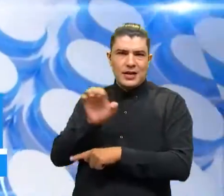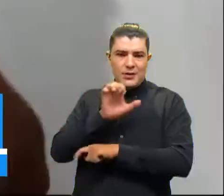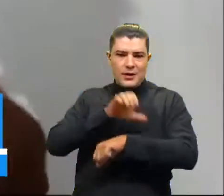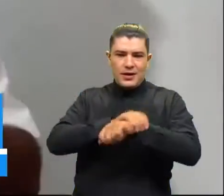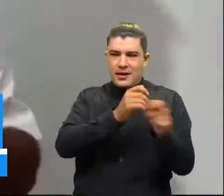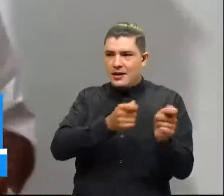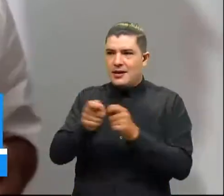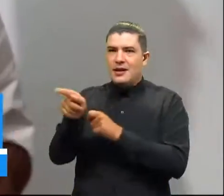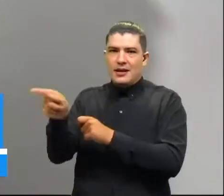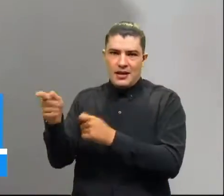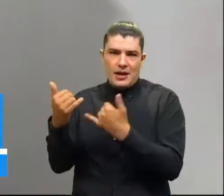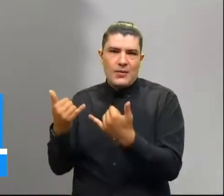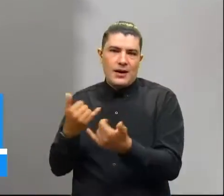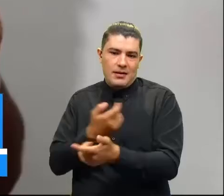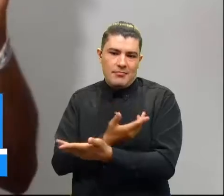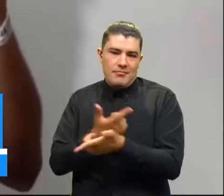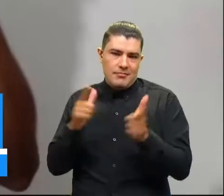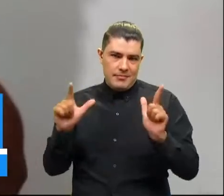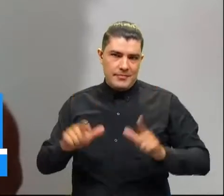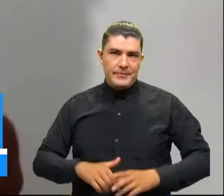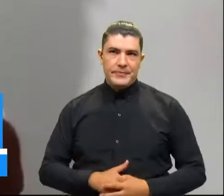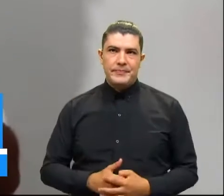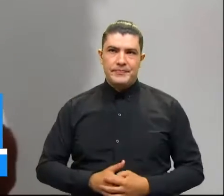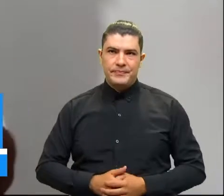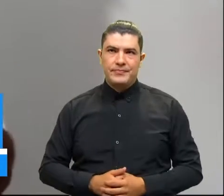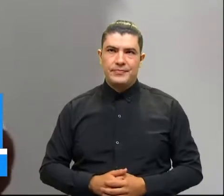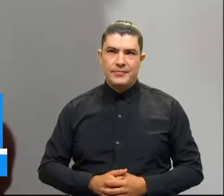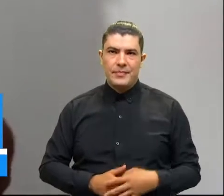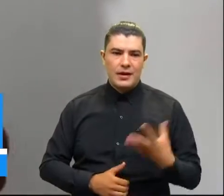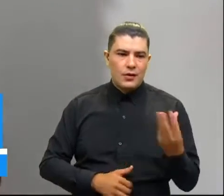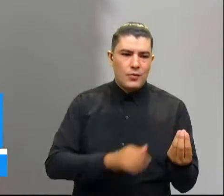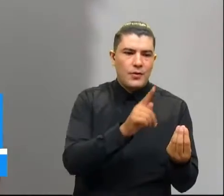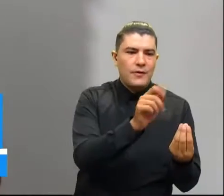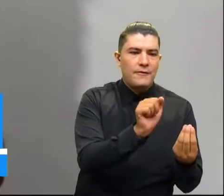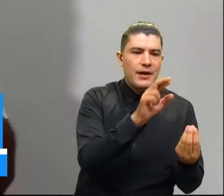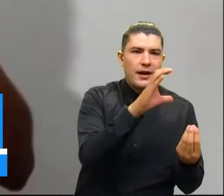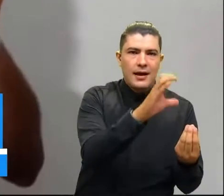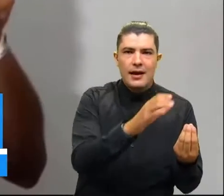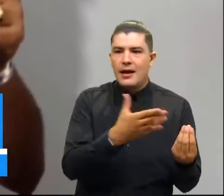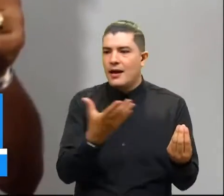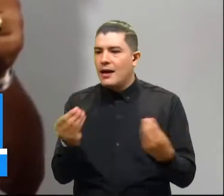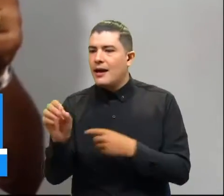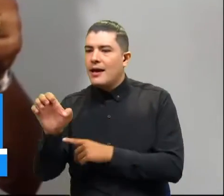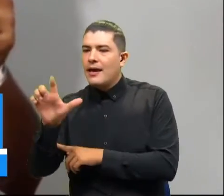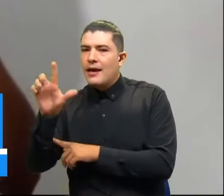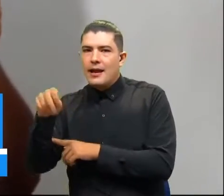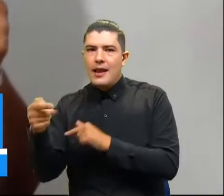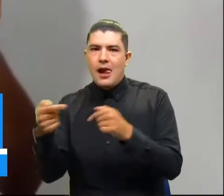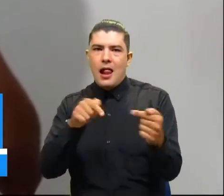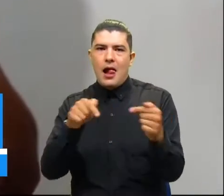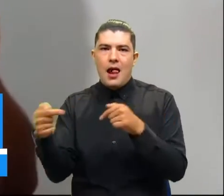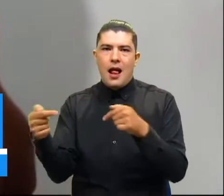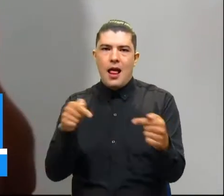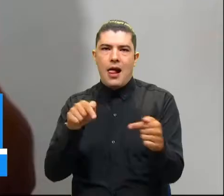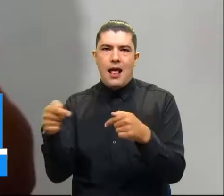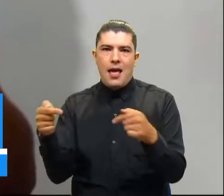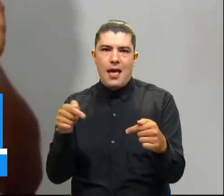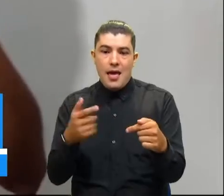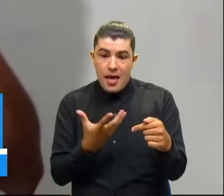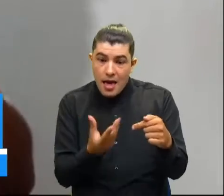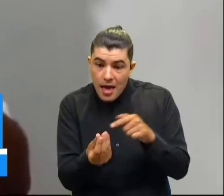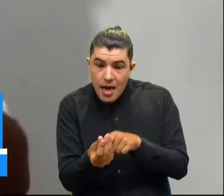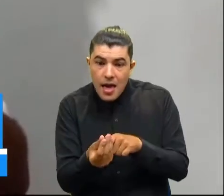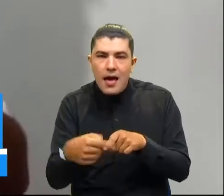año. Desafortunadamente hay una confrontación entre la FARC y el ELN, confrontación que está dejando en medio